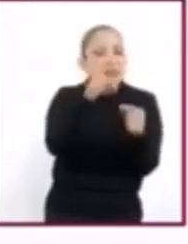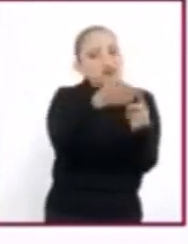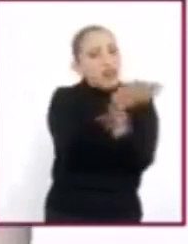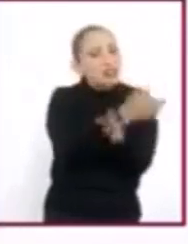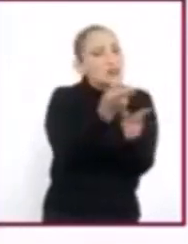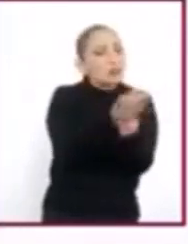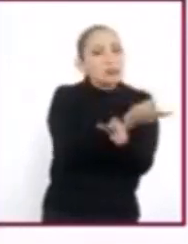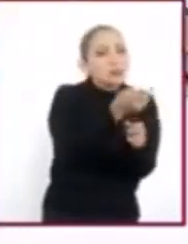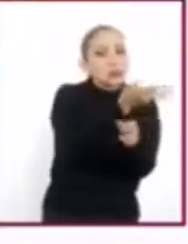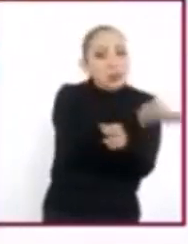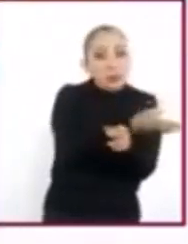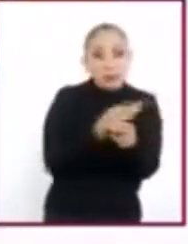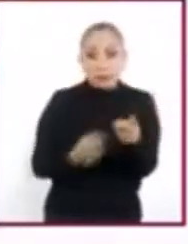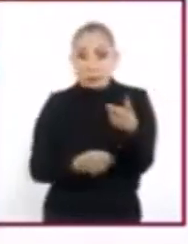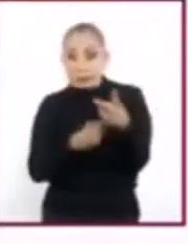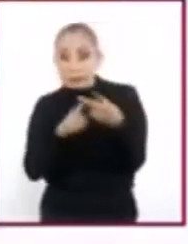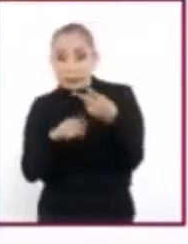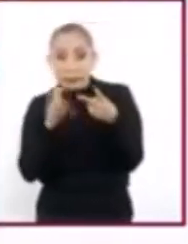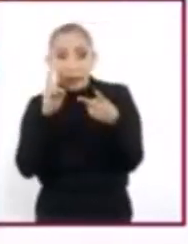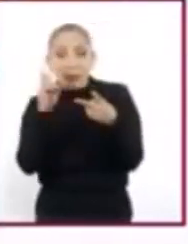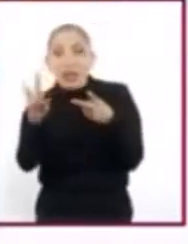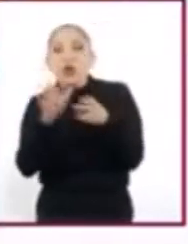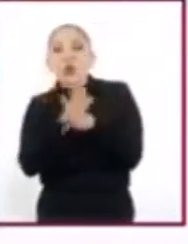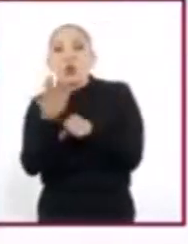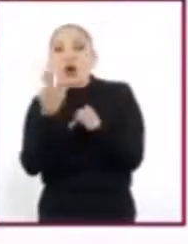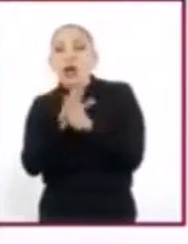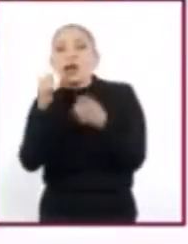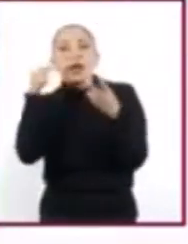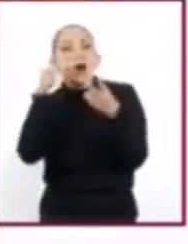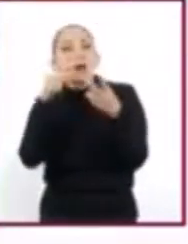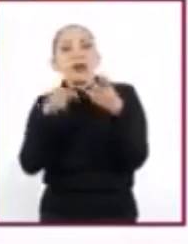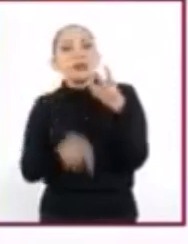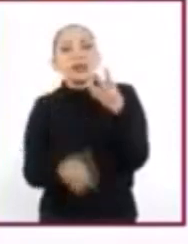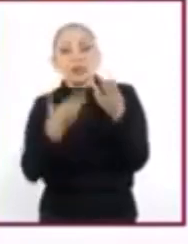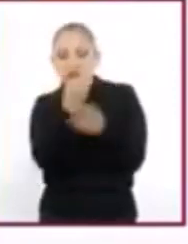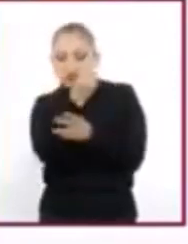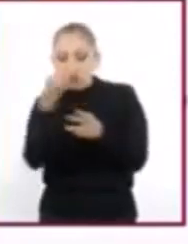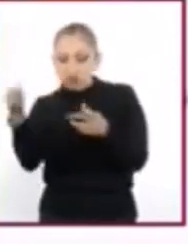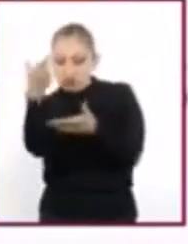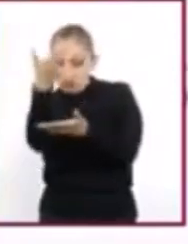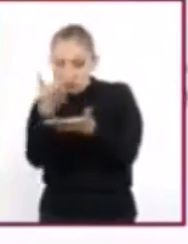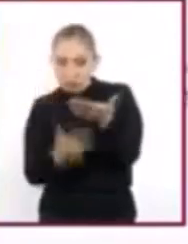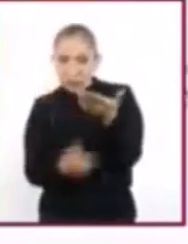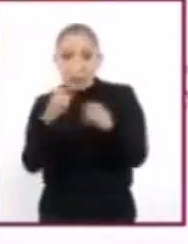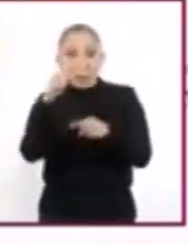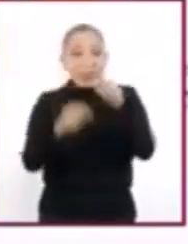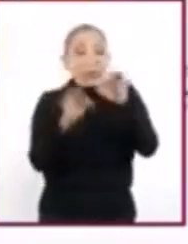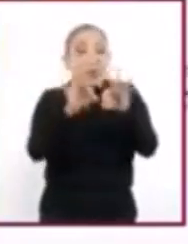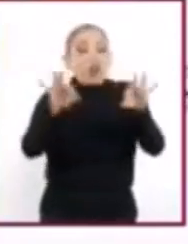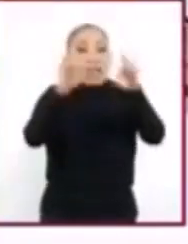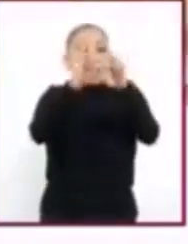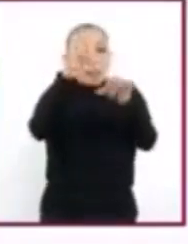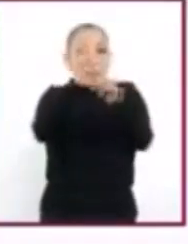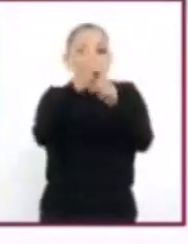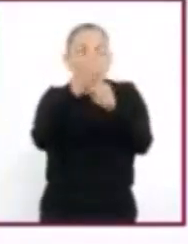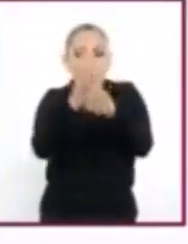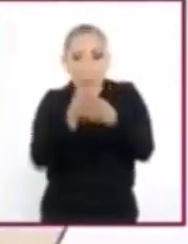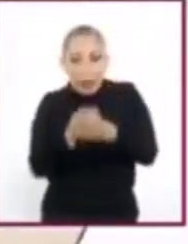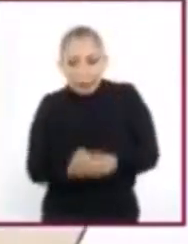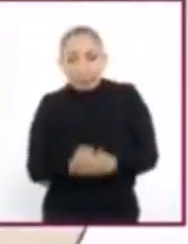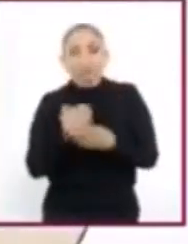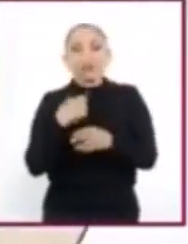Dos, establecer cuáles son los objetivos y ordenarlos según su importancia. Tres,